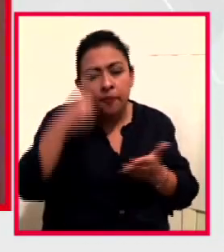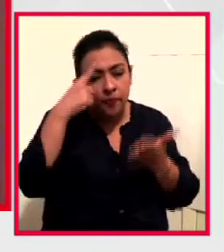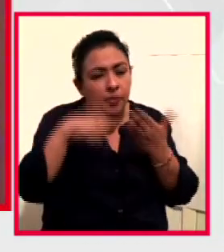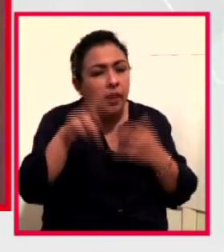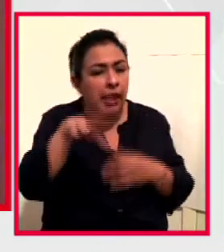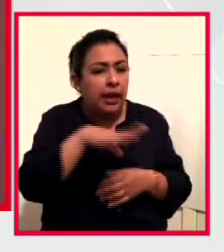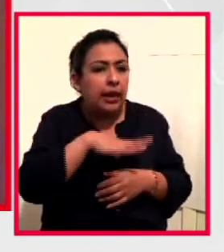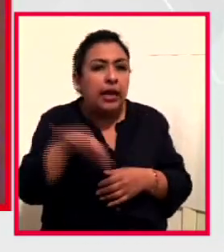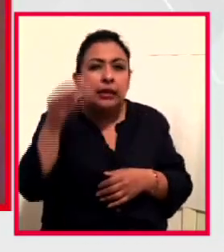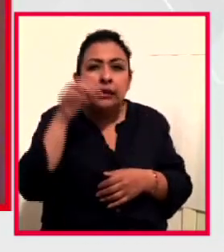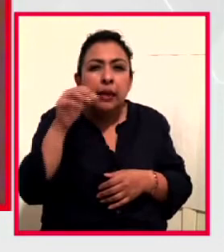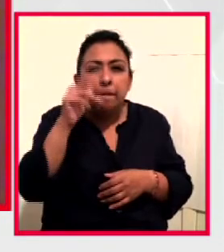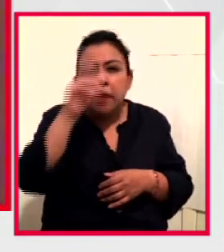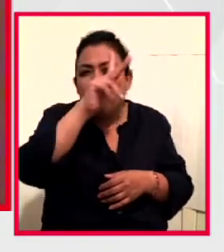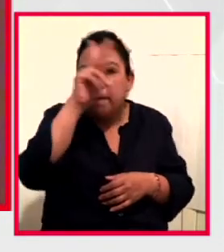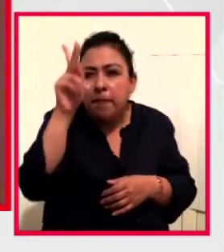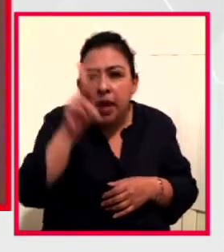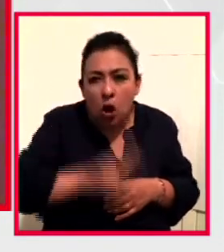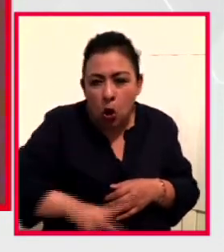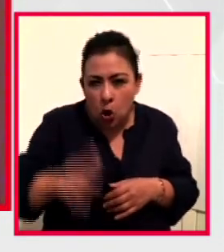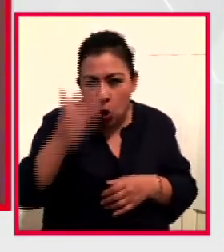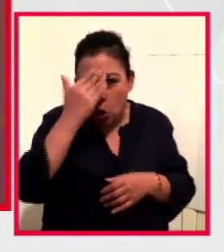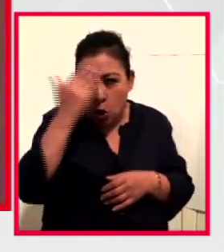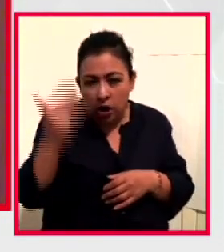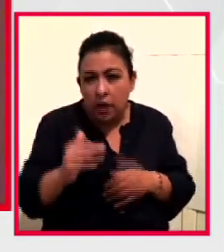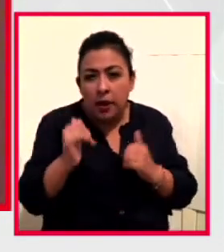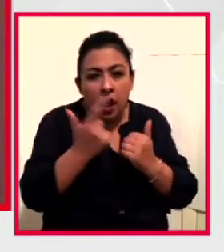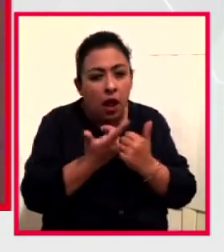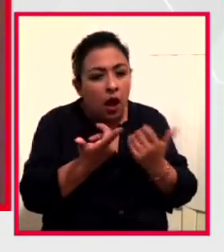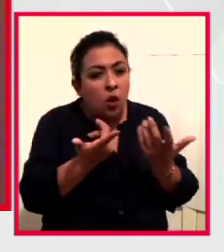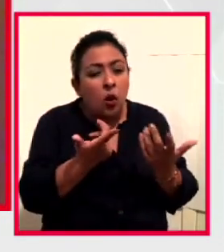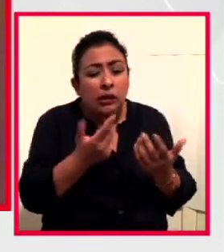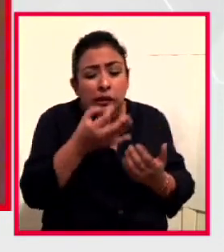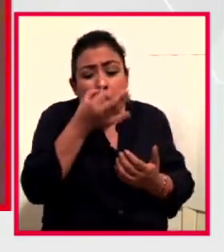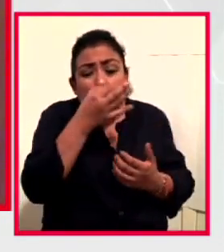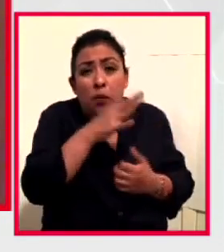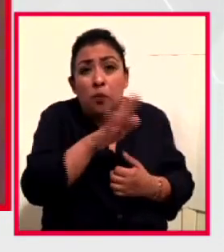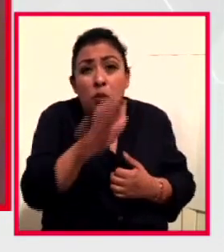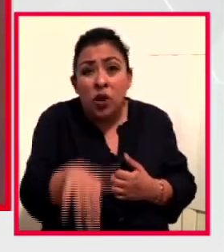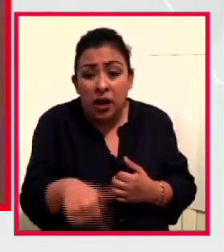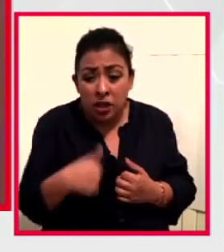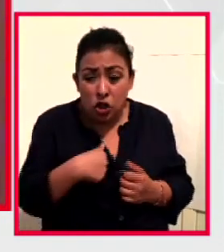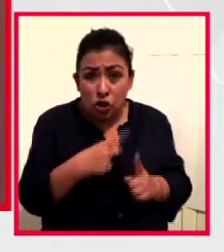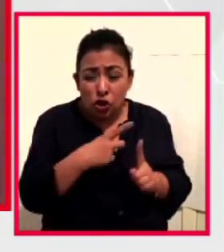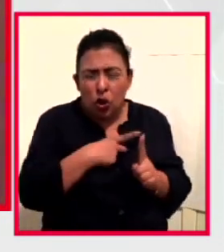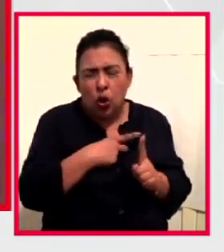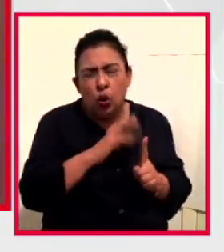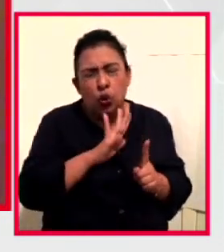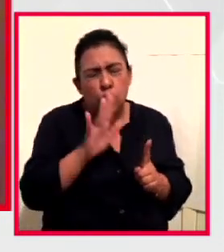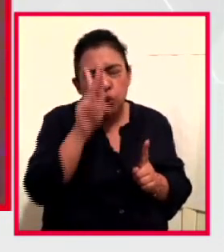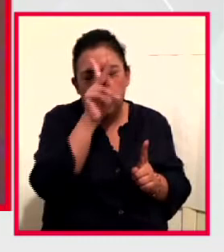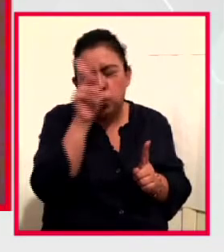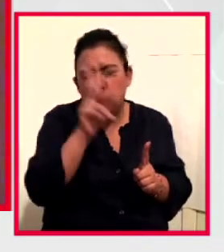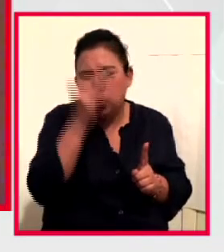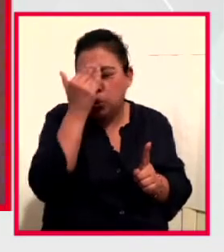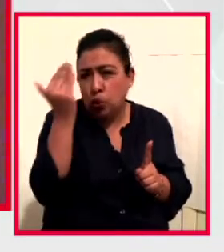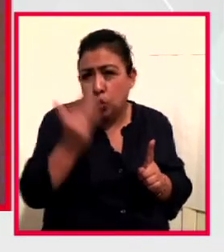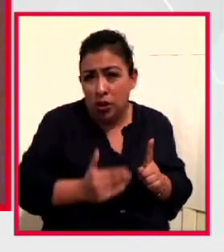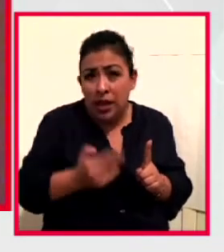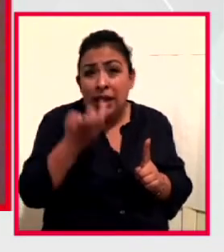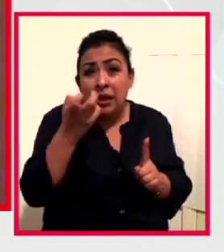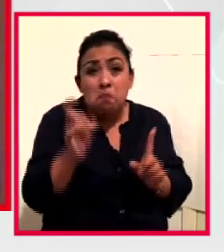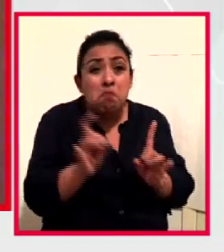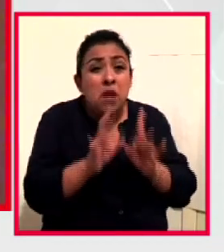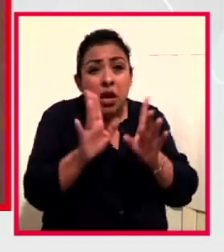lo más terrible de que alguien se acerque al final de su vida es que lo viva solo. Y muchas veces eso pasa en situaciones